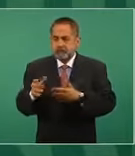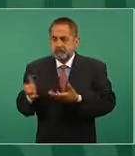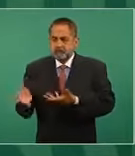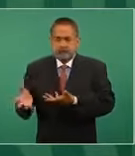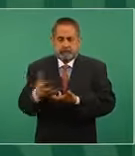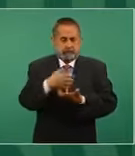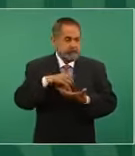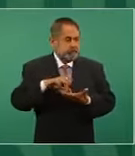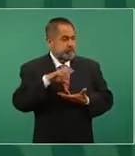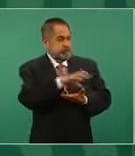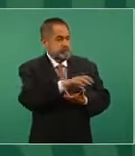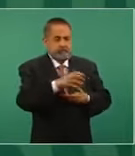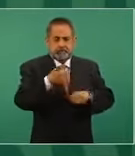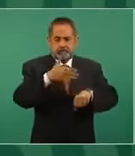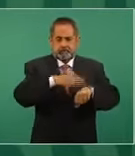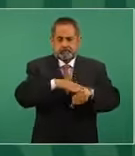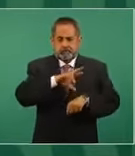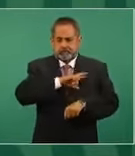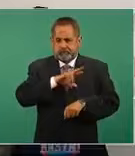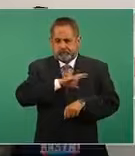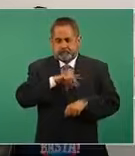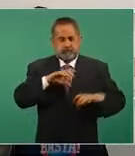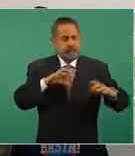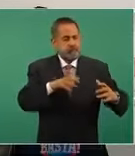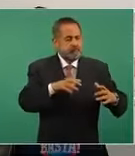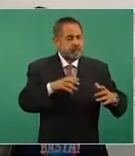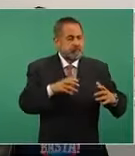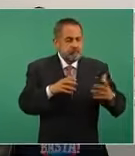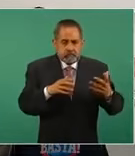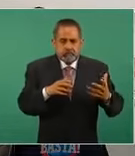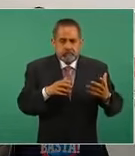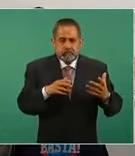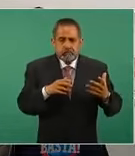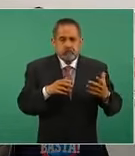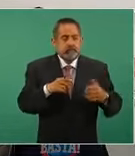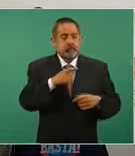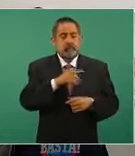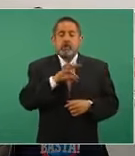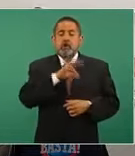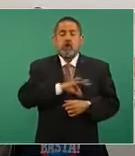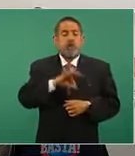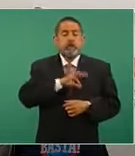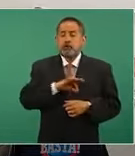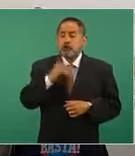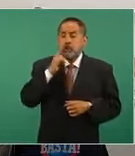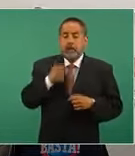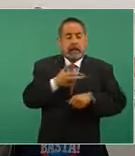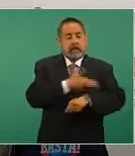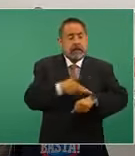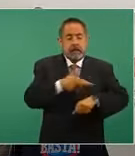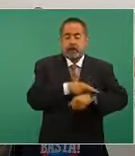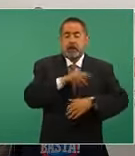cobro de comisiones fue excesivo.